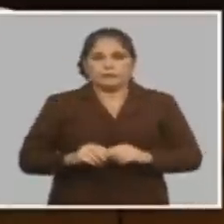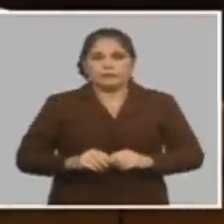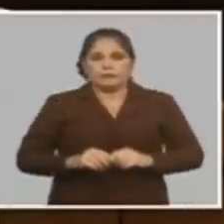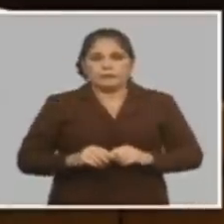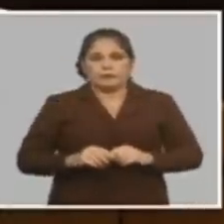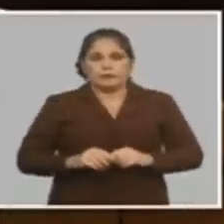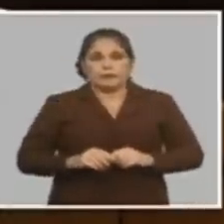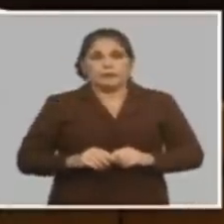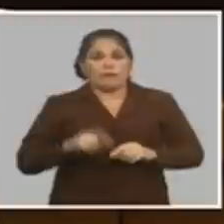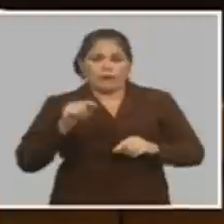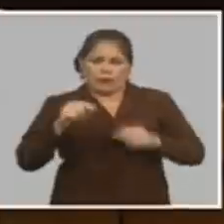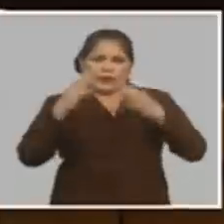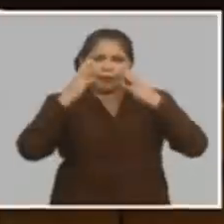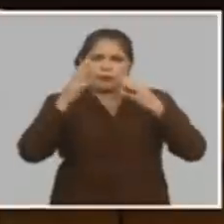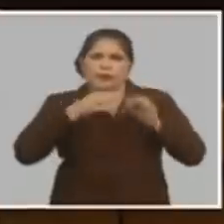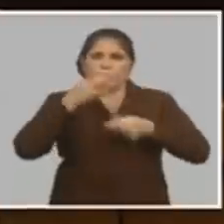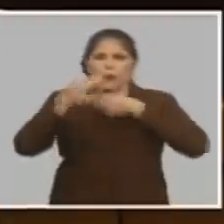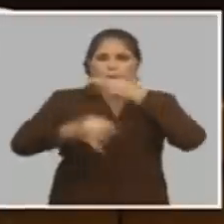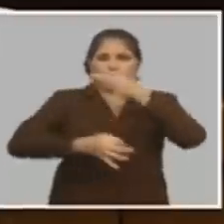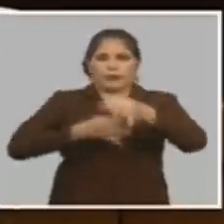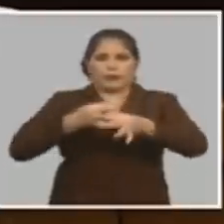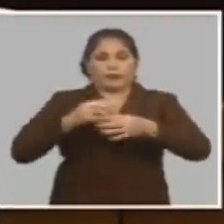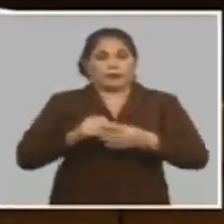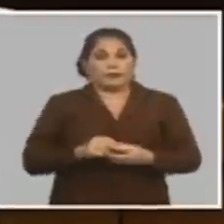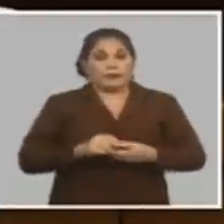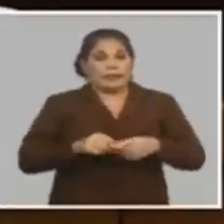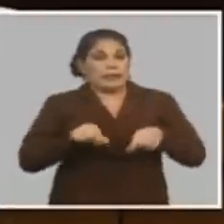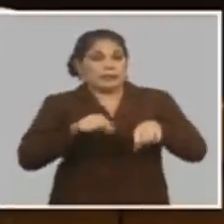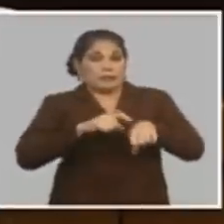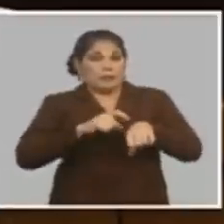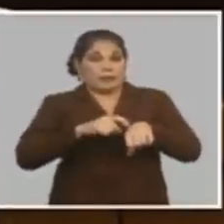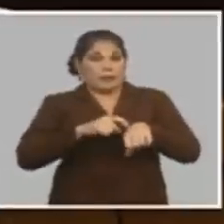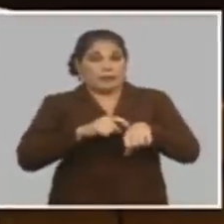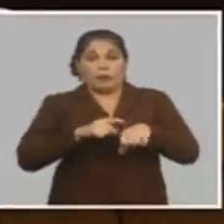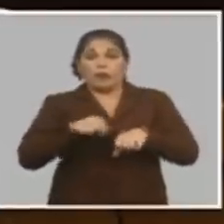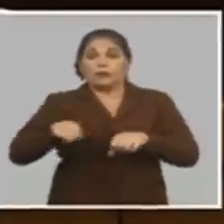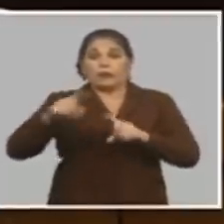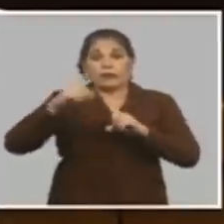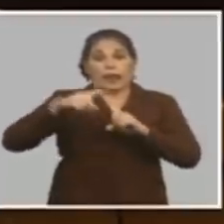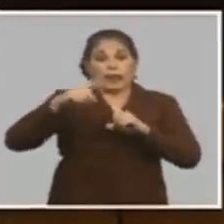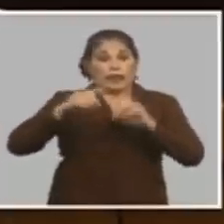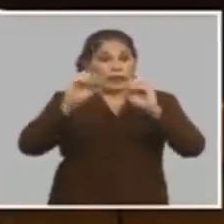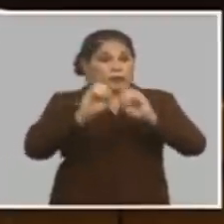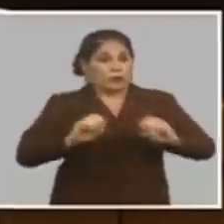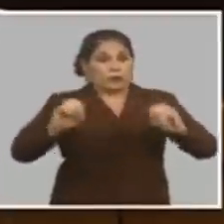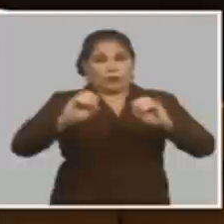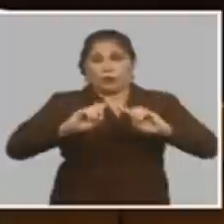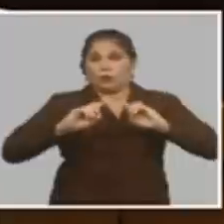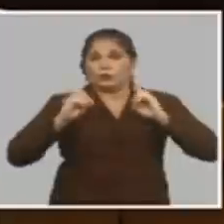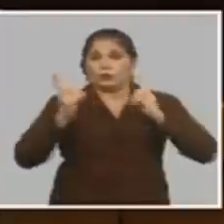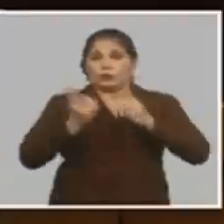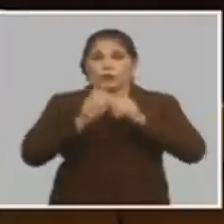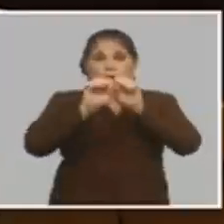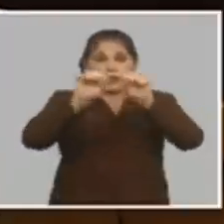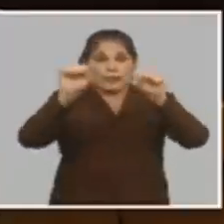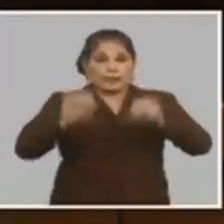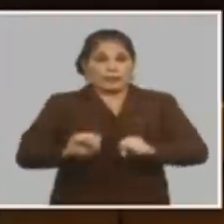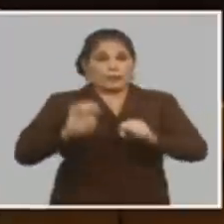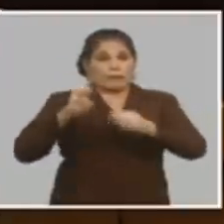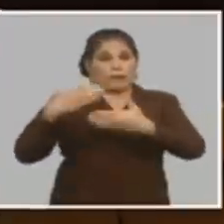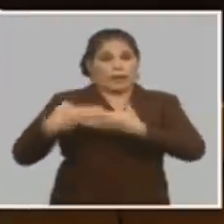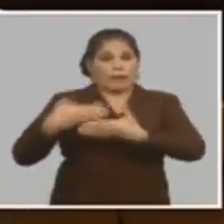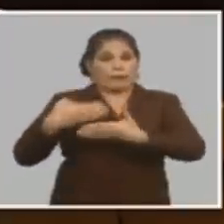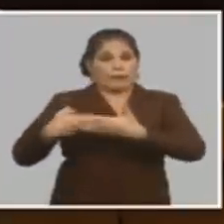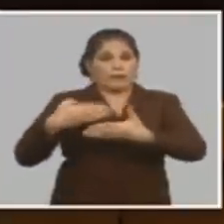hay algo importante y es que cuando se haga la tarea de ordenamiento en el sistema empresarial